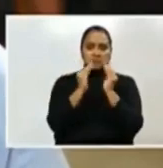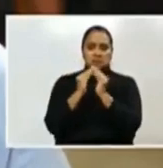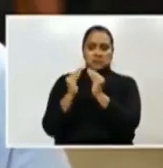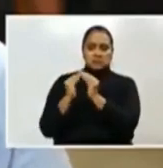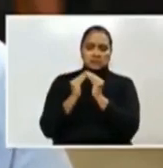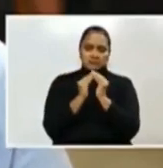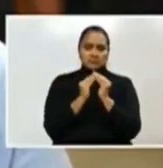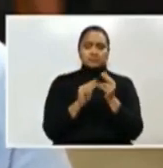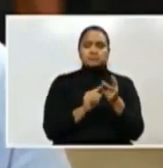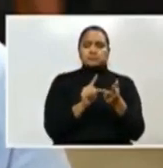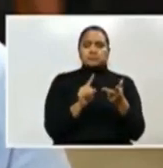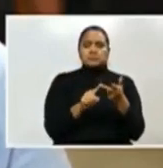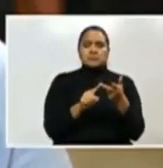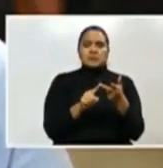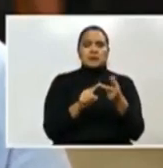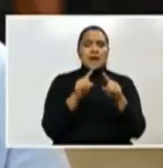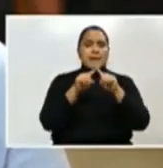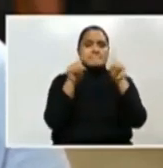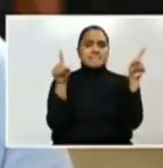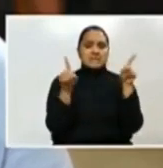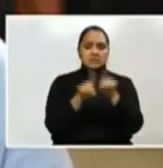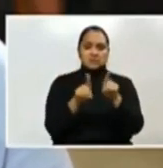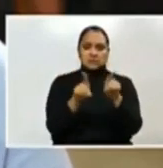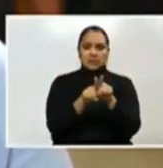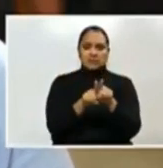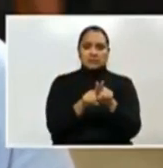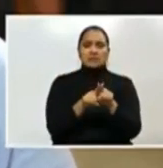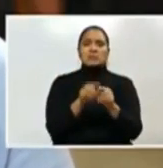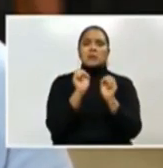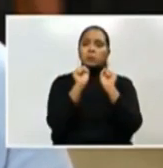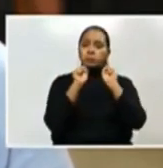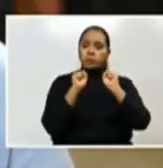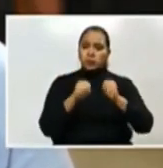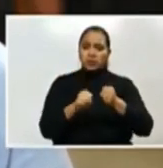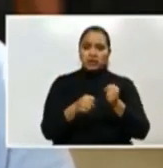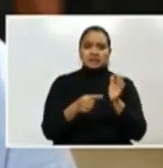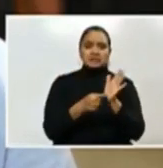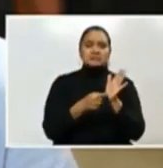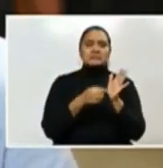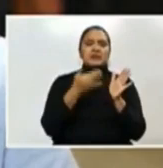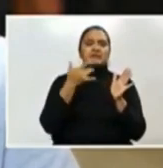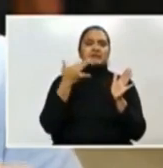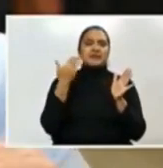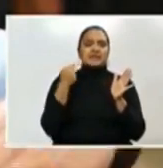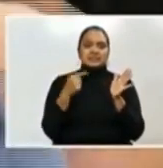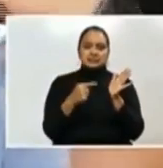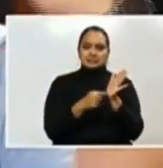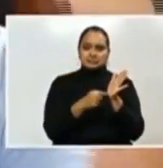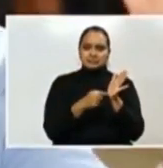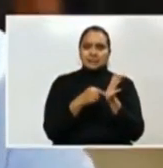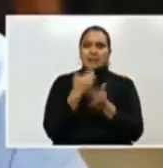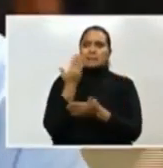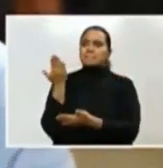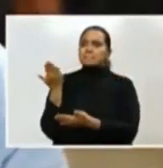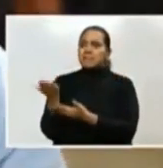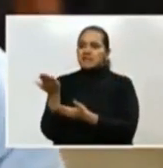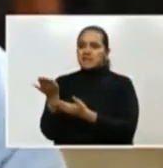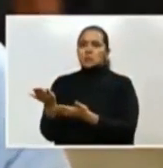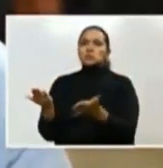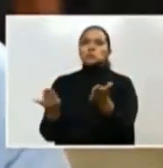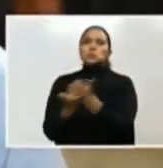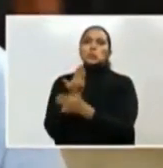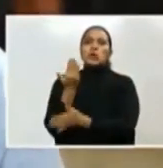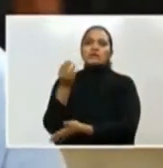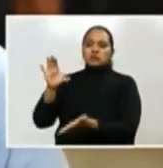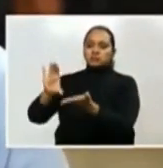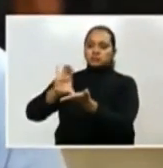recomendado, pero también van a poder liquidar más fácilmente y van a poder solicitar el nuevo